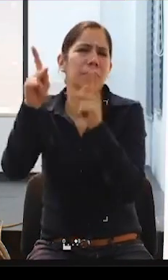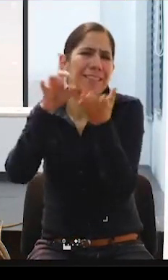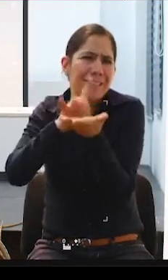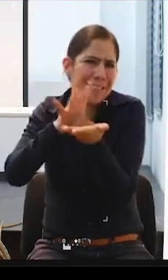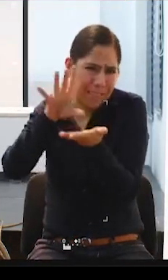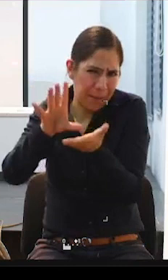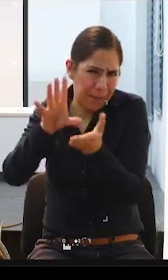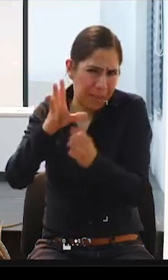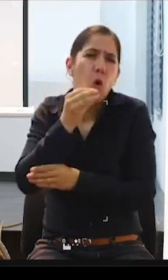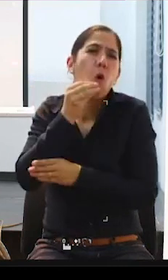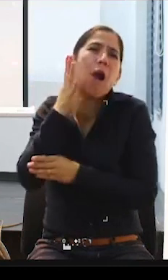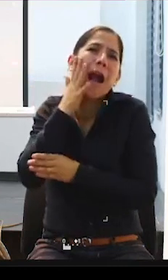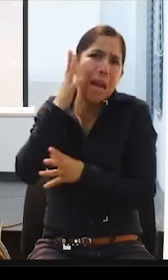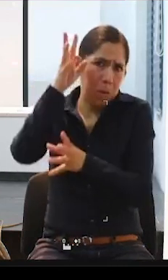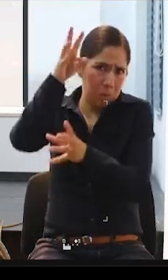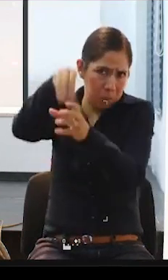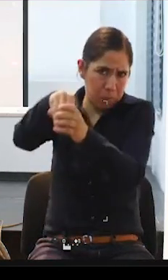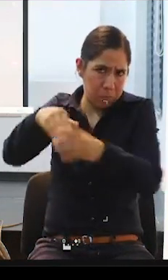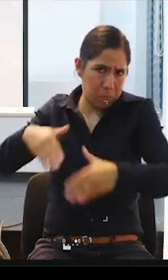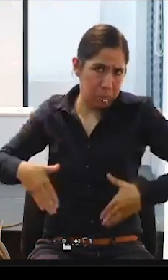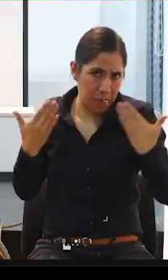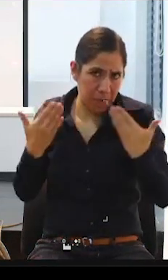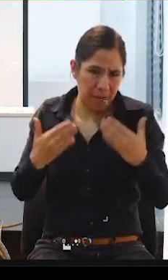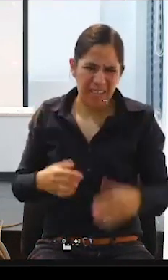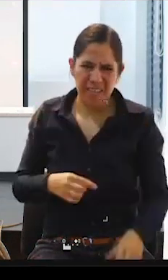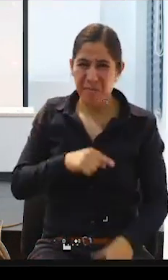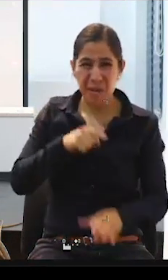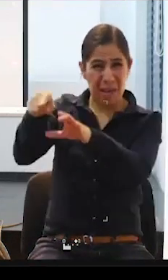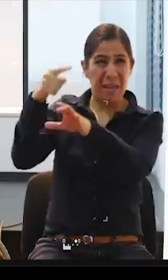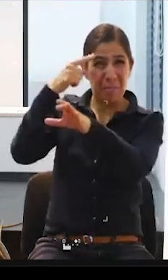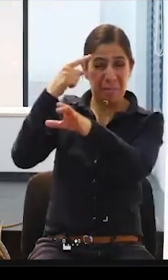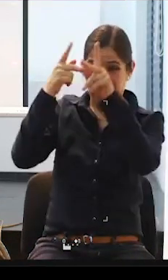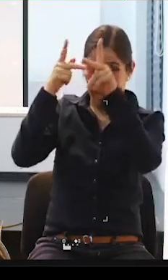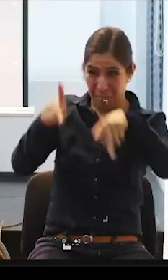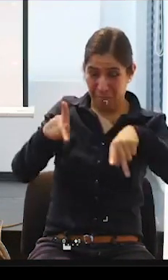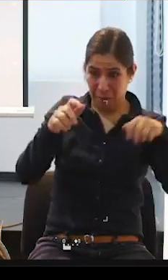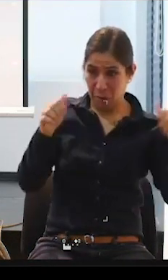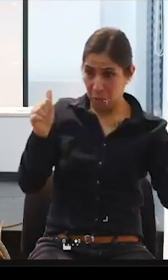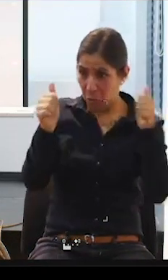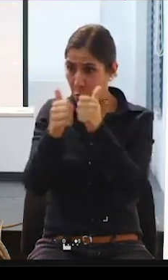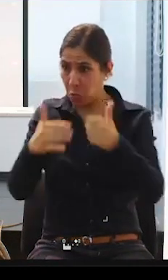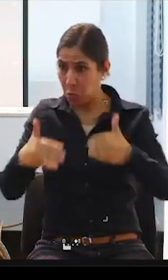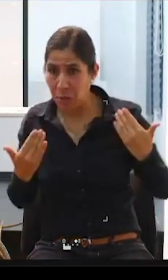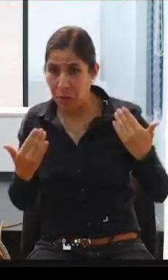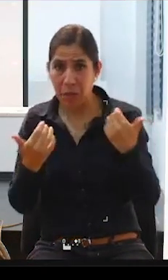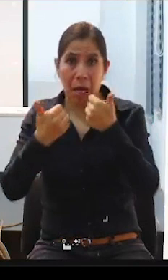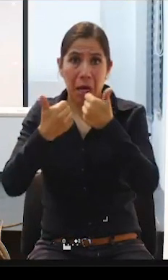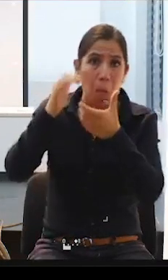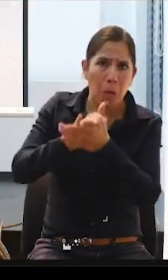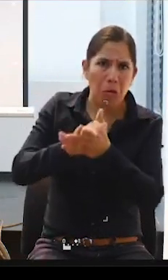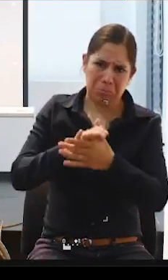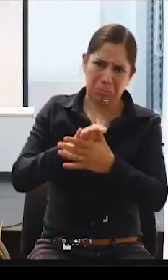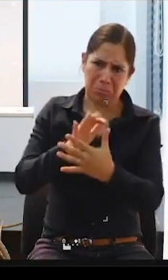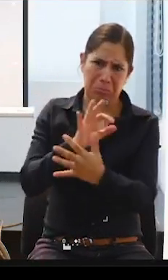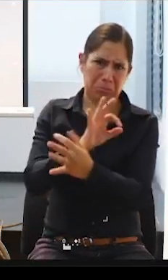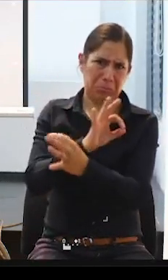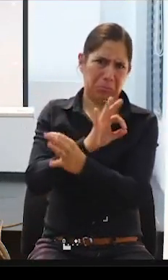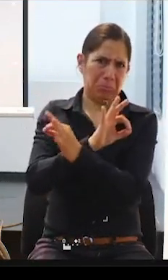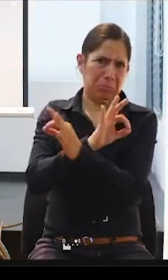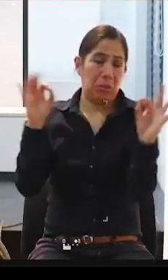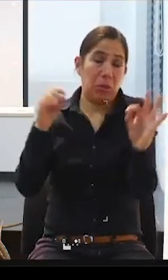institucionalizadas, pues este derecho ni se considera, ¿no? Yo al menos no he conocido una institución en Bolivia